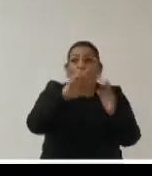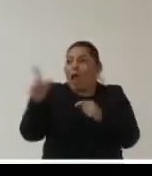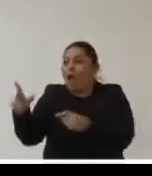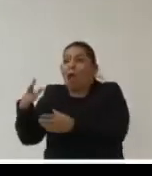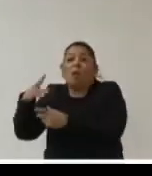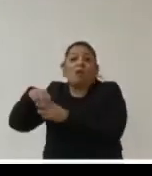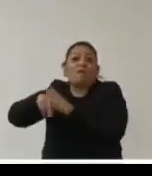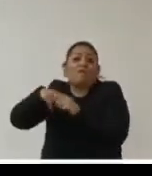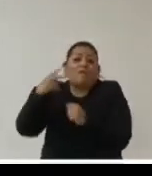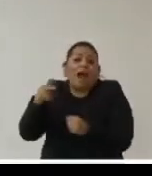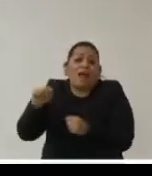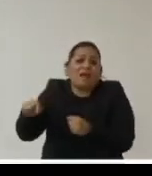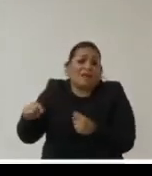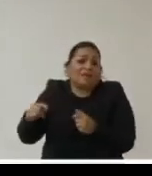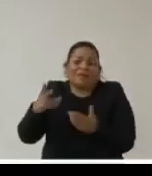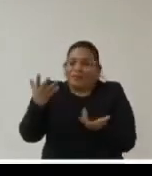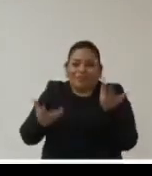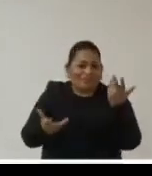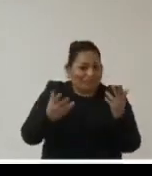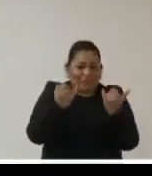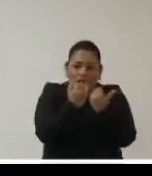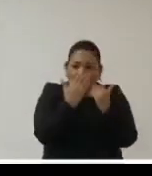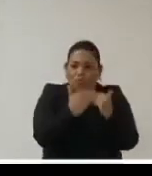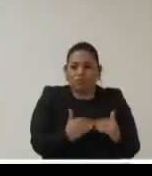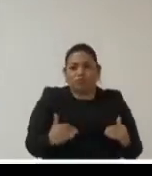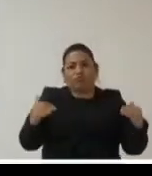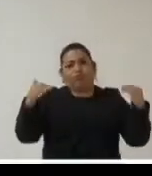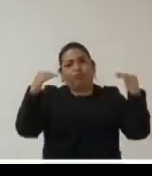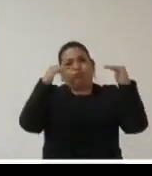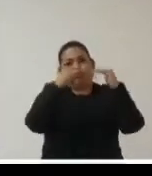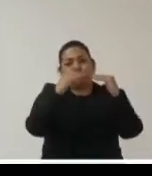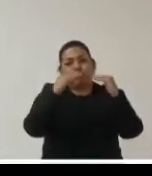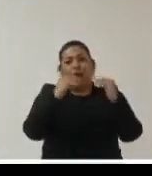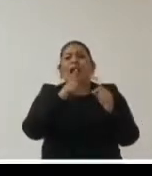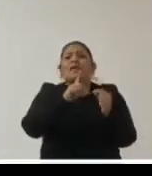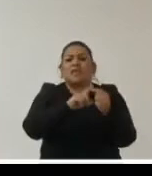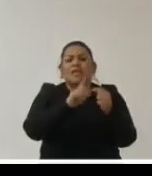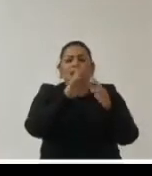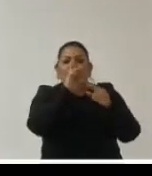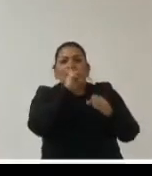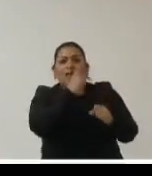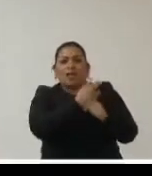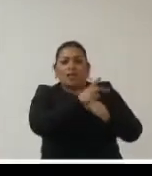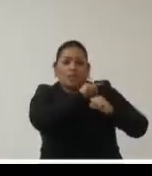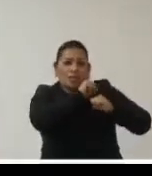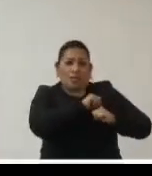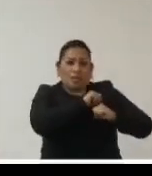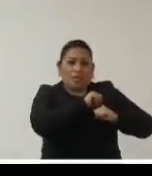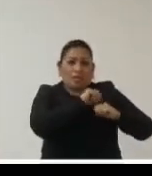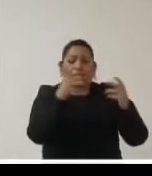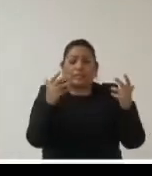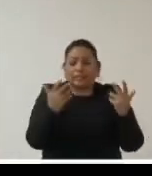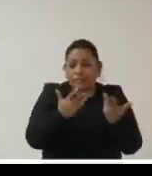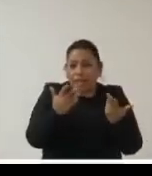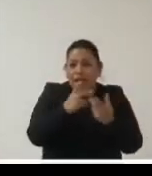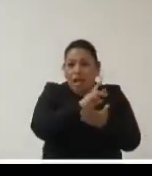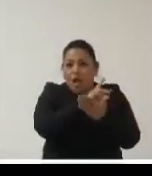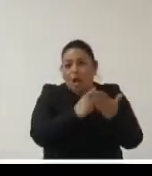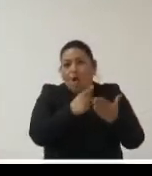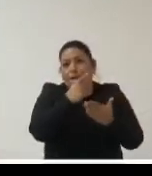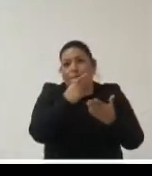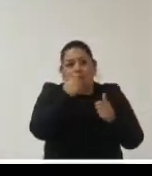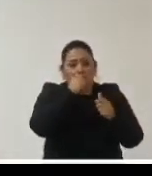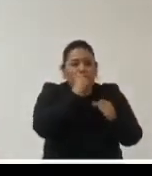cumplimiento que se designe de manera directa quién es el responsable de la contratación y que se haga un programa de